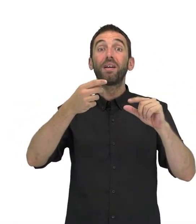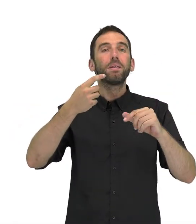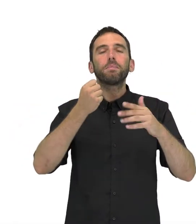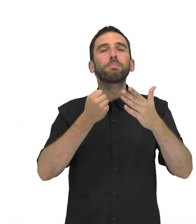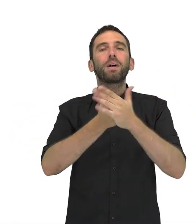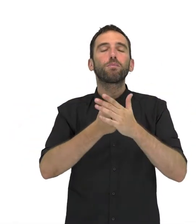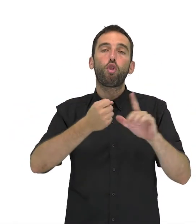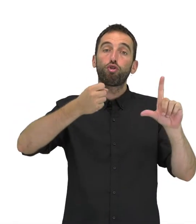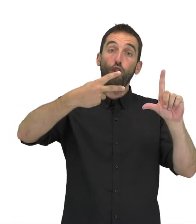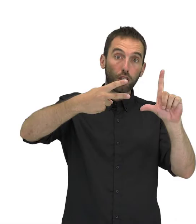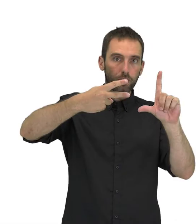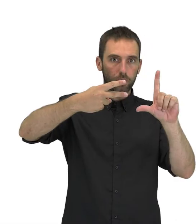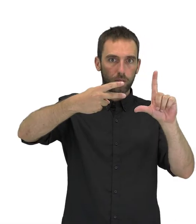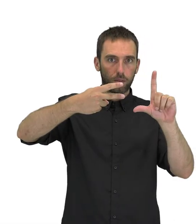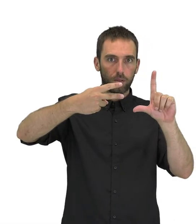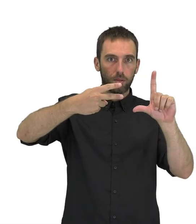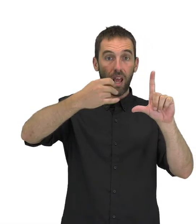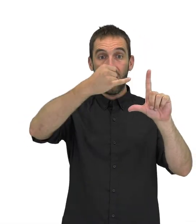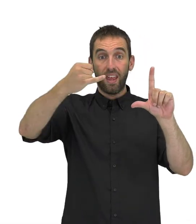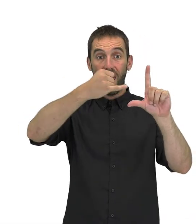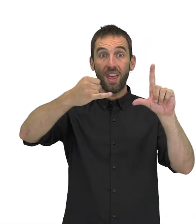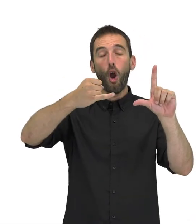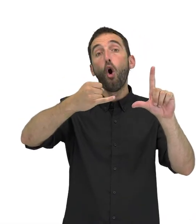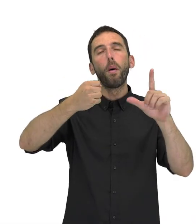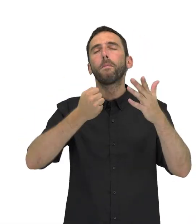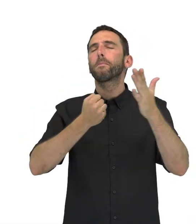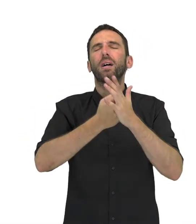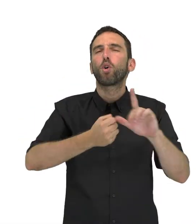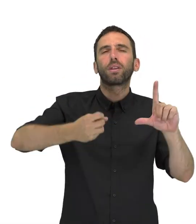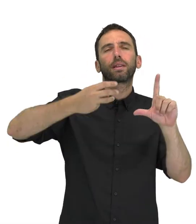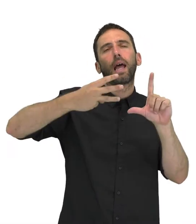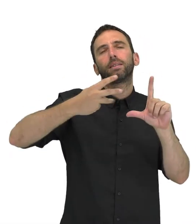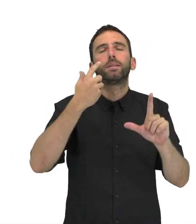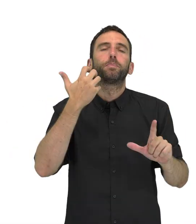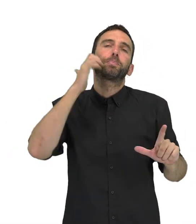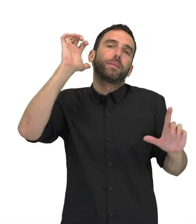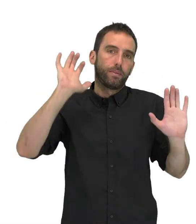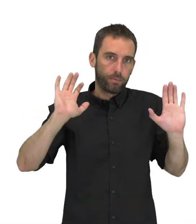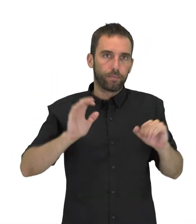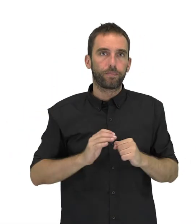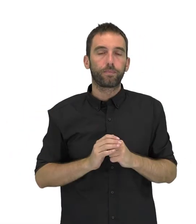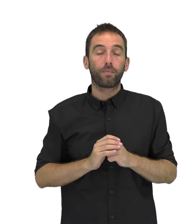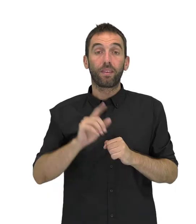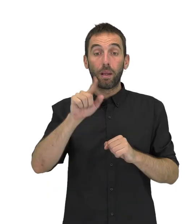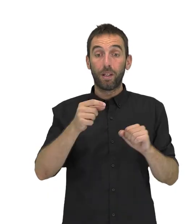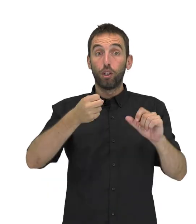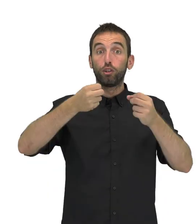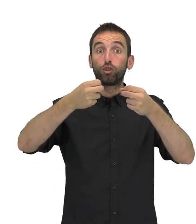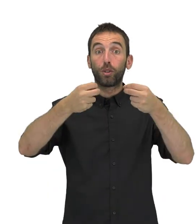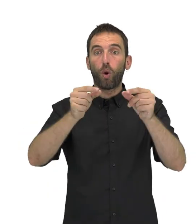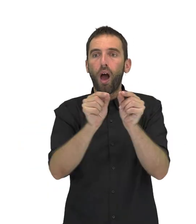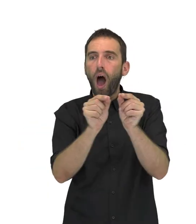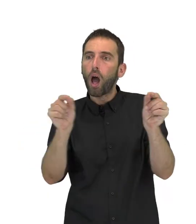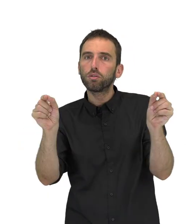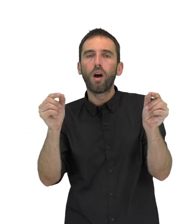ocupando dos líneas y sólo excepcionalmente hasta tres. También existe un límite para el ancho de